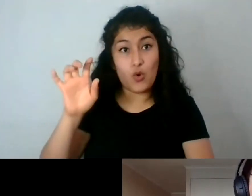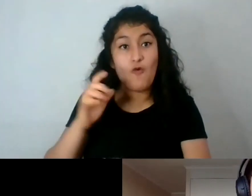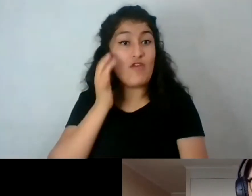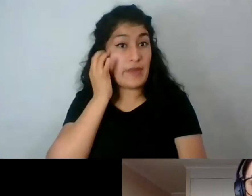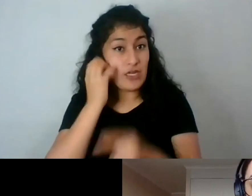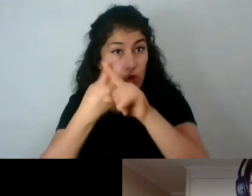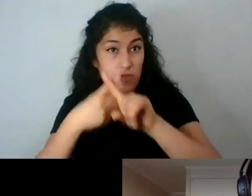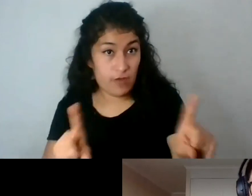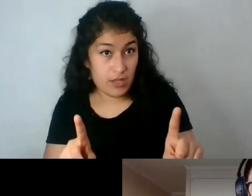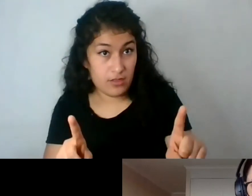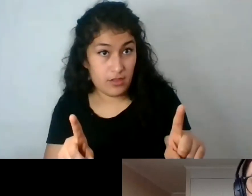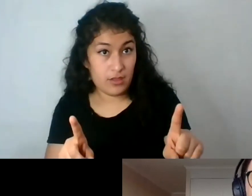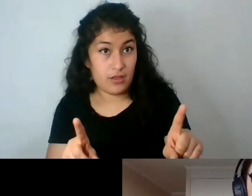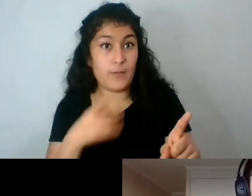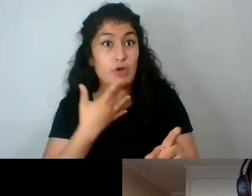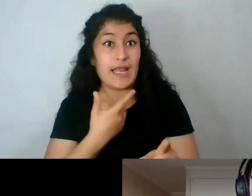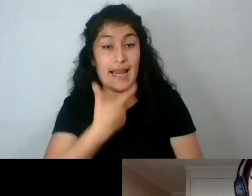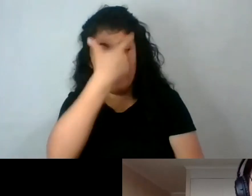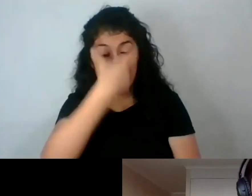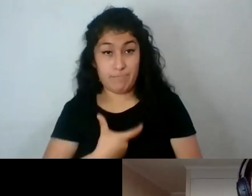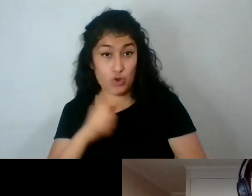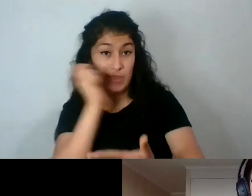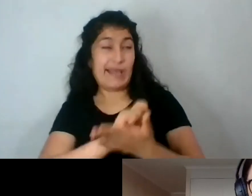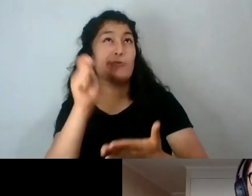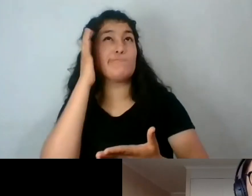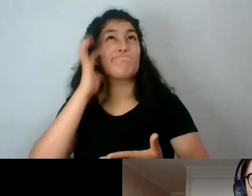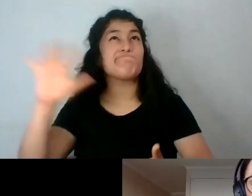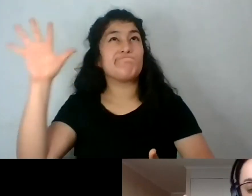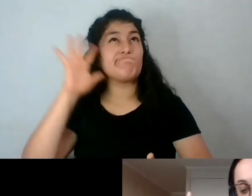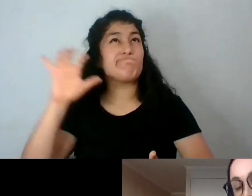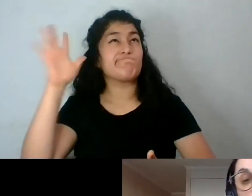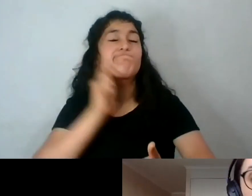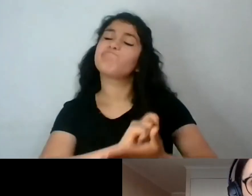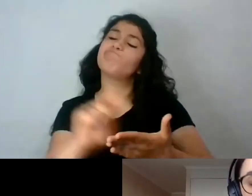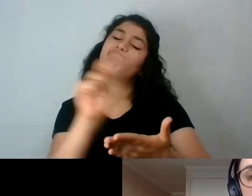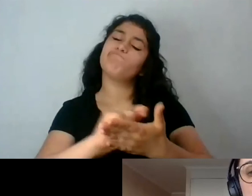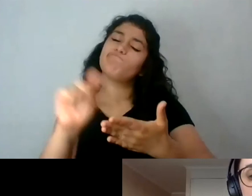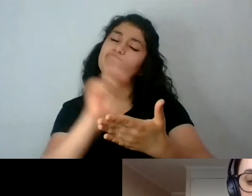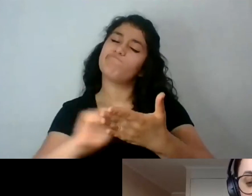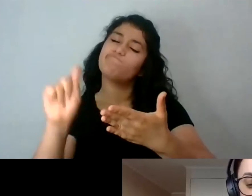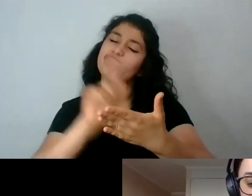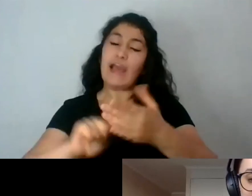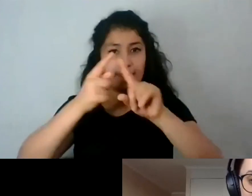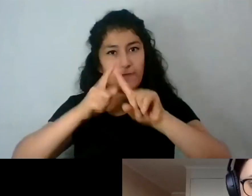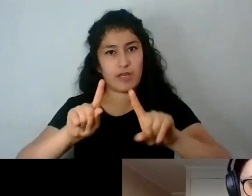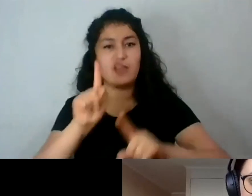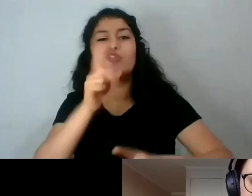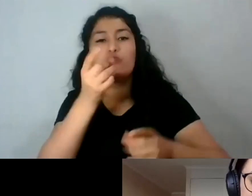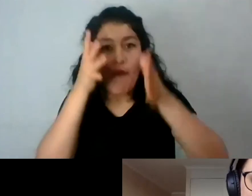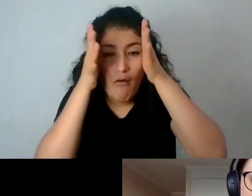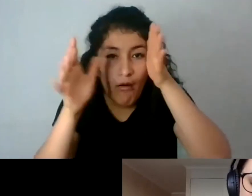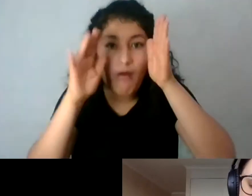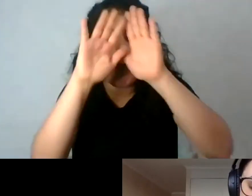se aleja de esos imaginarios que vimos en torno al cuerpo, o a la subjetividad, identidad